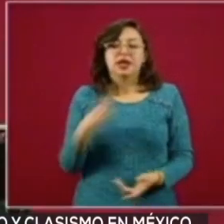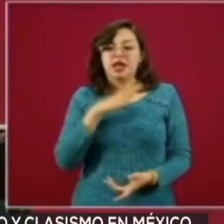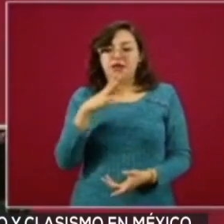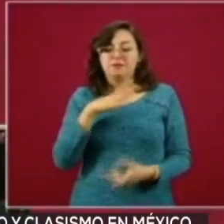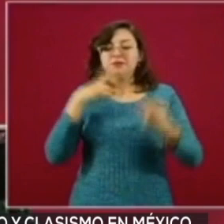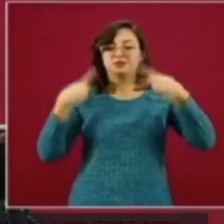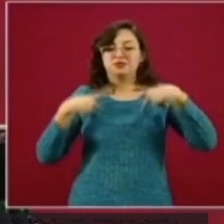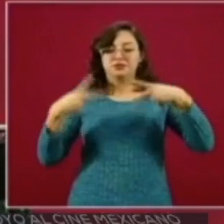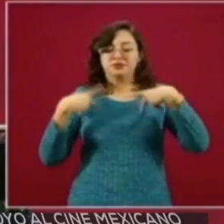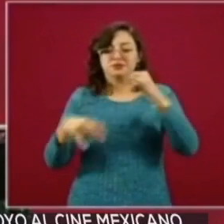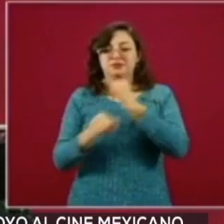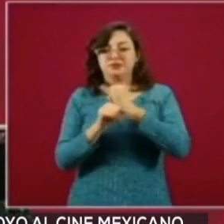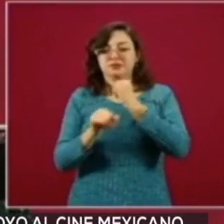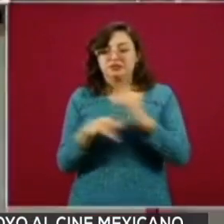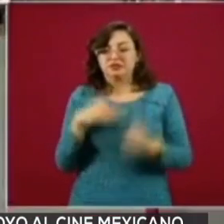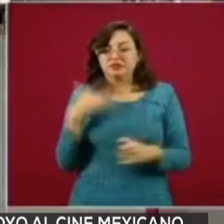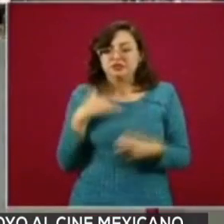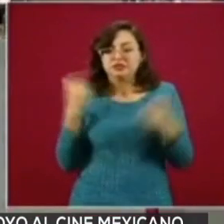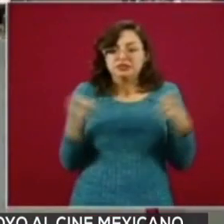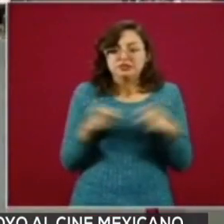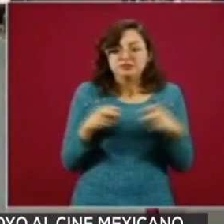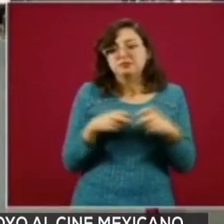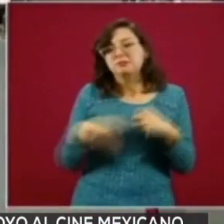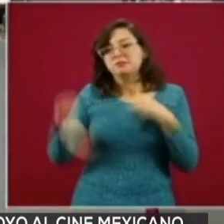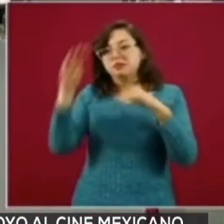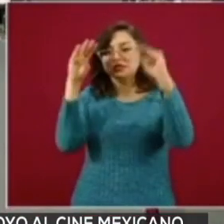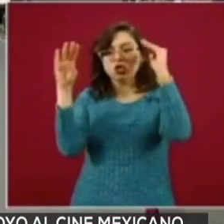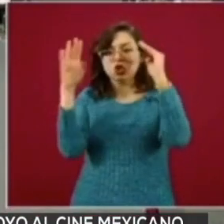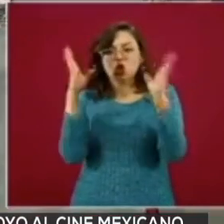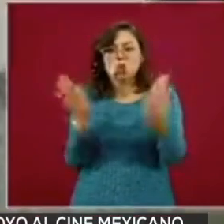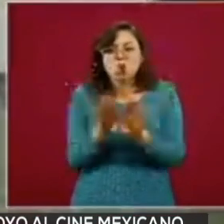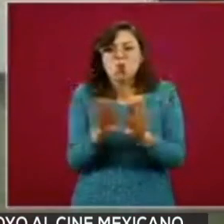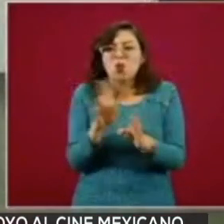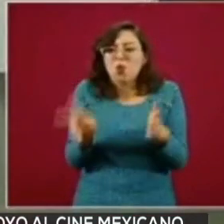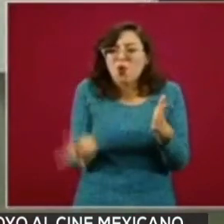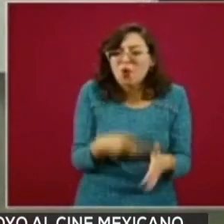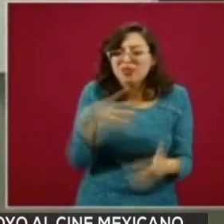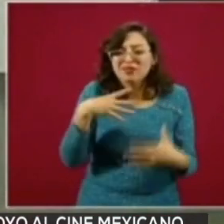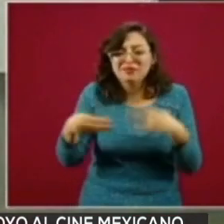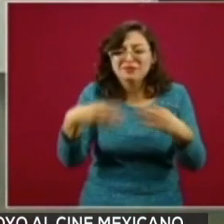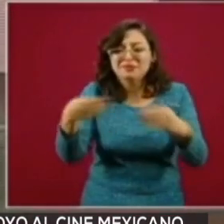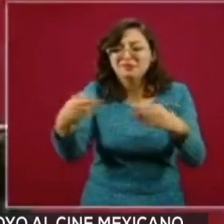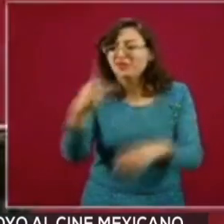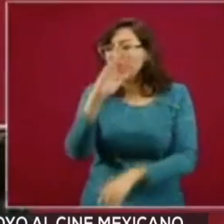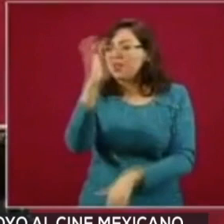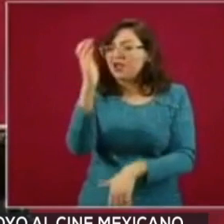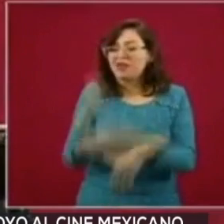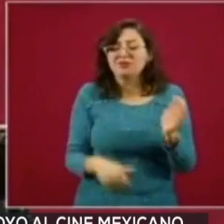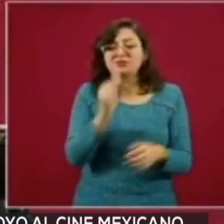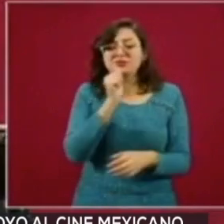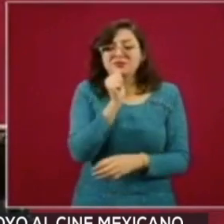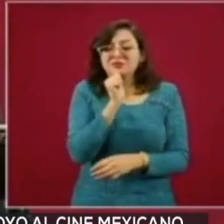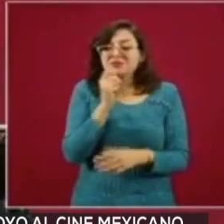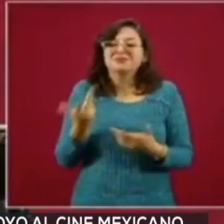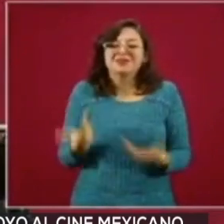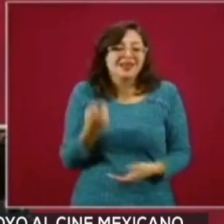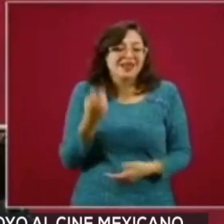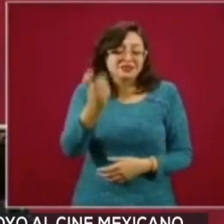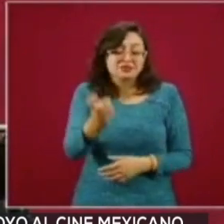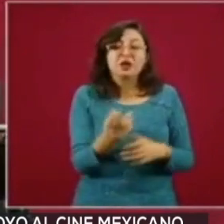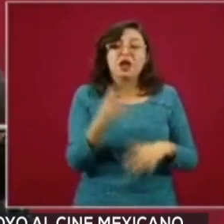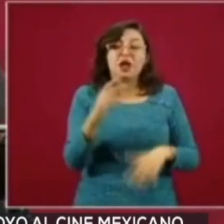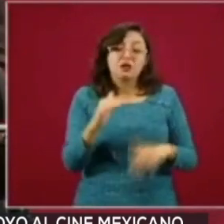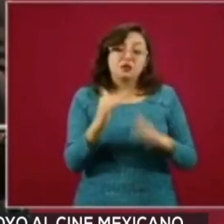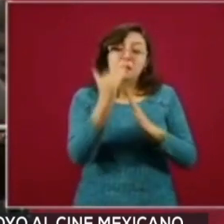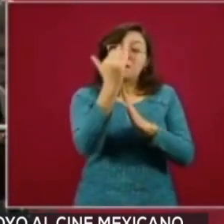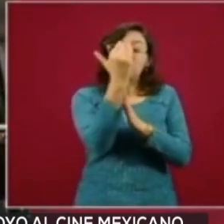redes sociales que se pone un poco nerviosa, pensando cómo hablan de rebrotes si todavía no se acaba la epidemia. Nos referimos a eso, nos referimos